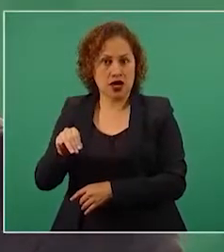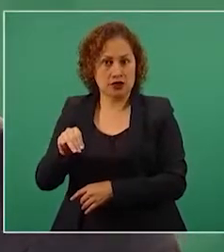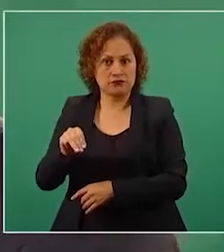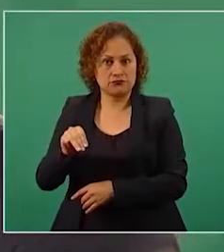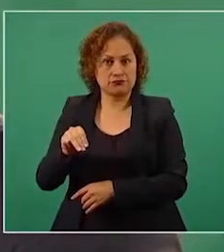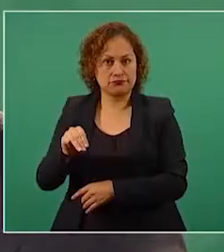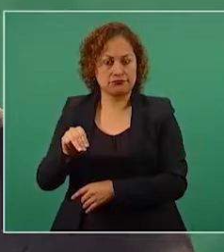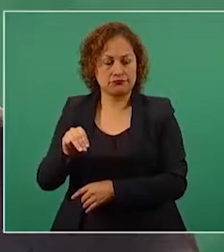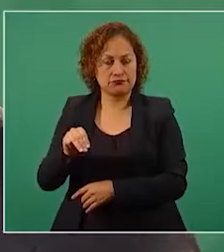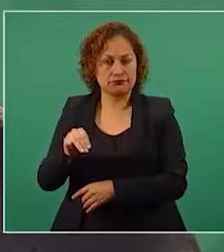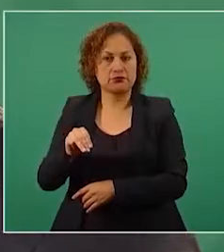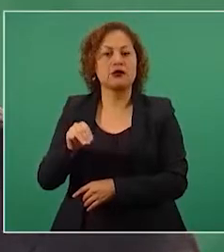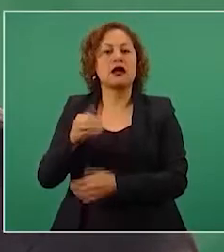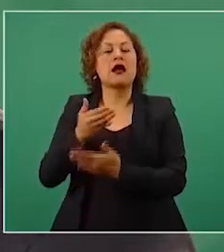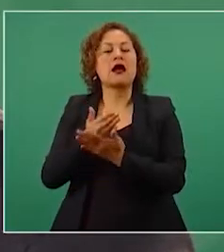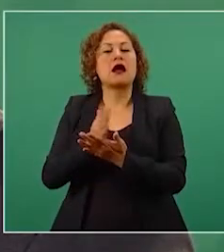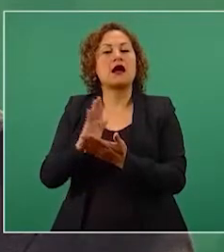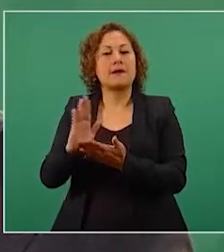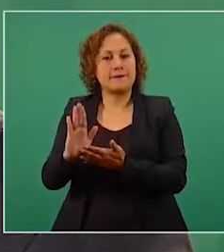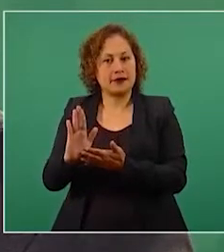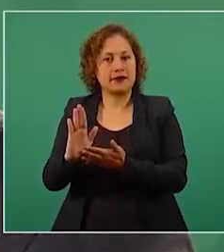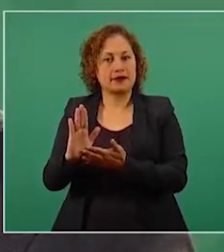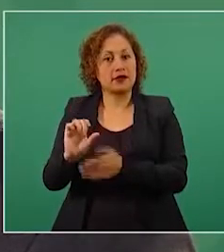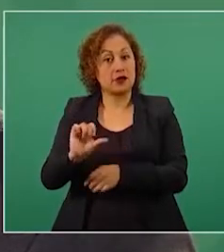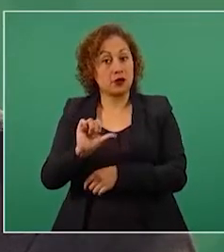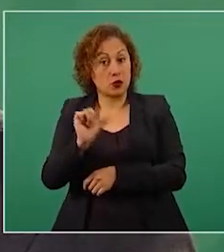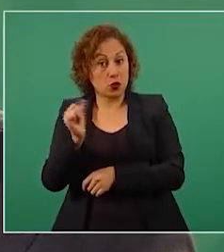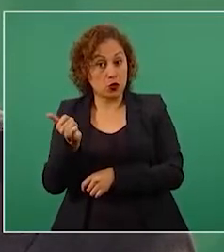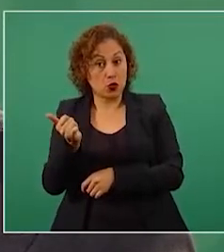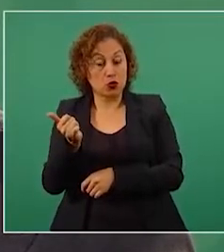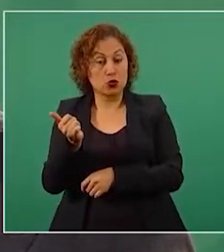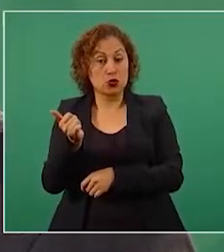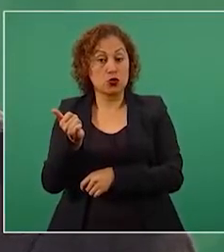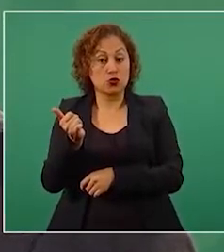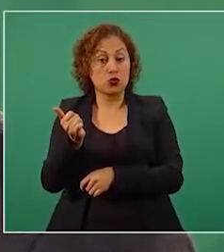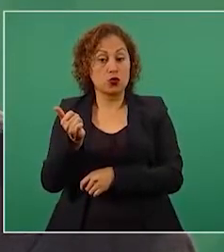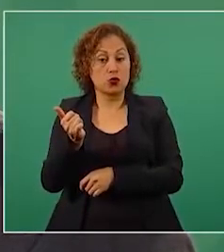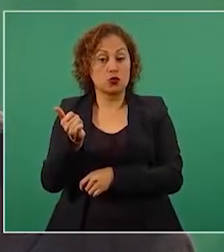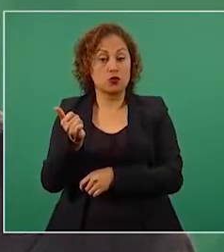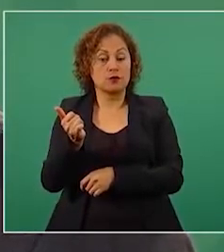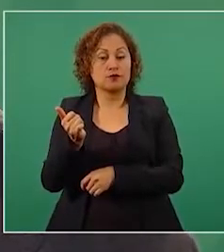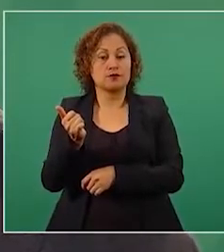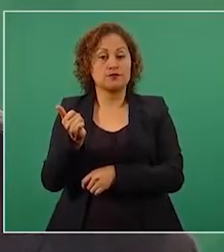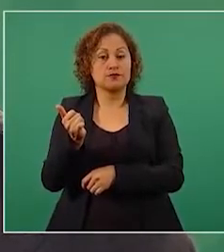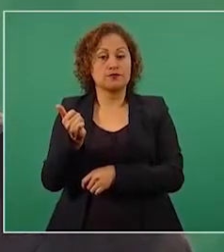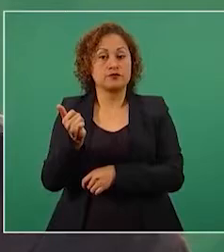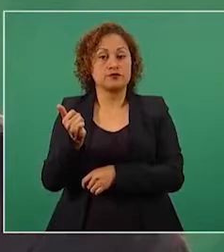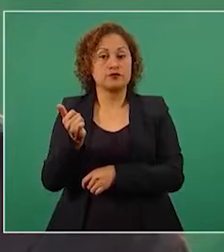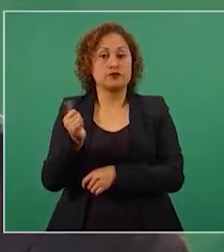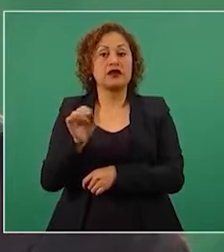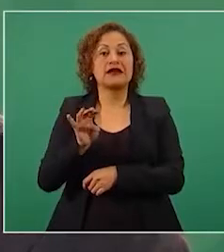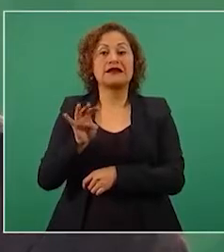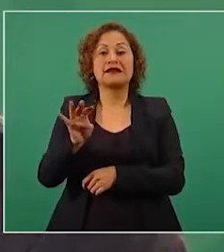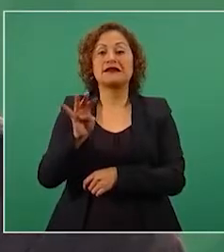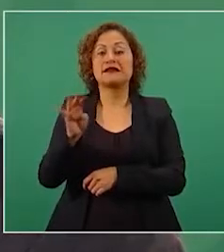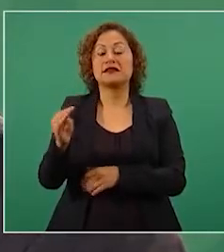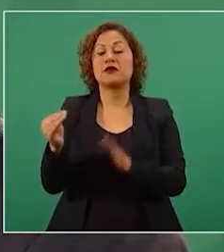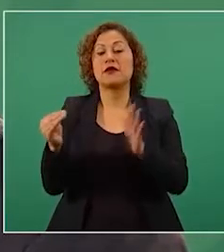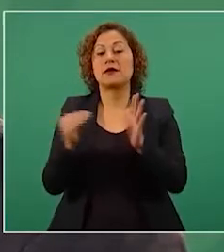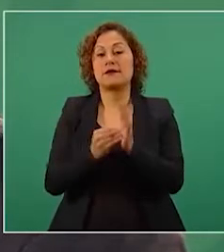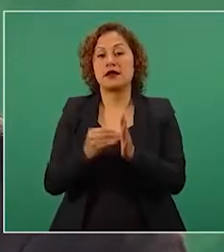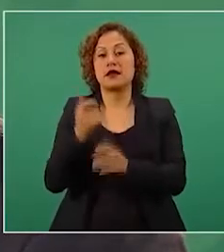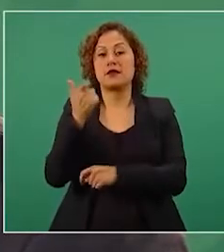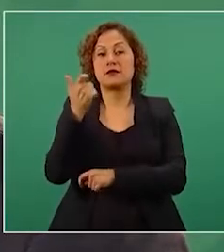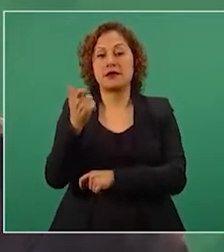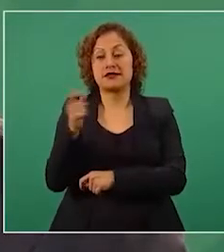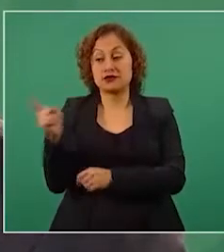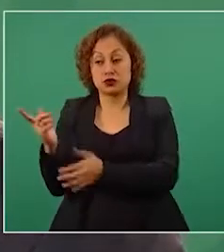mil pesos que se le atribuyen. No comprobó